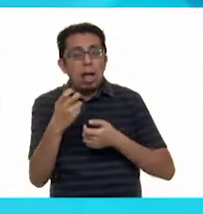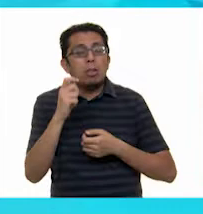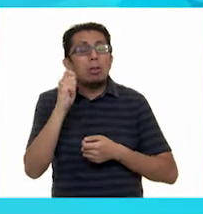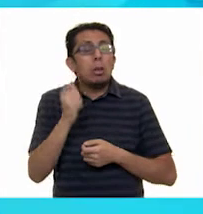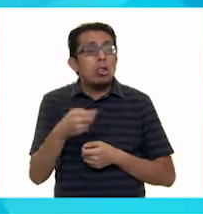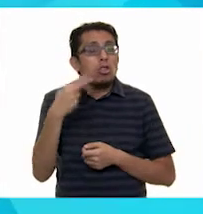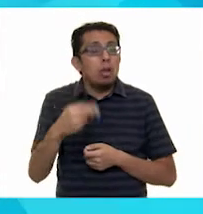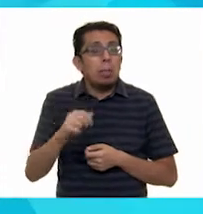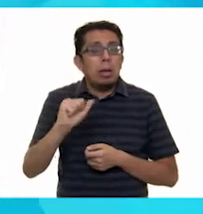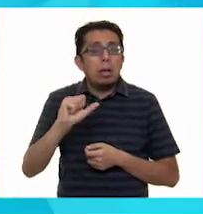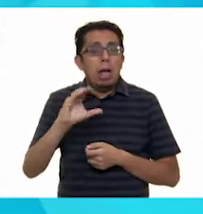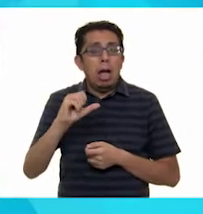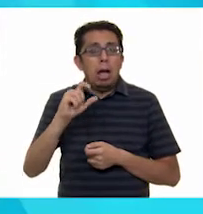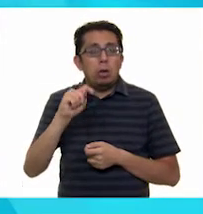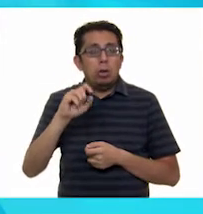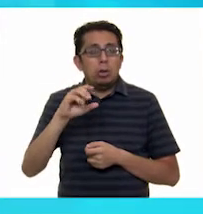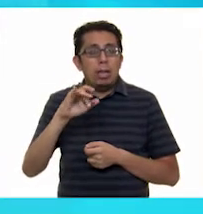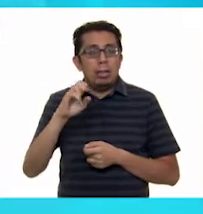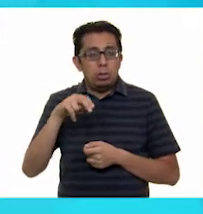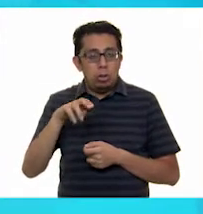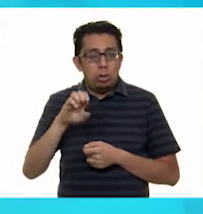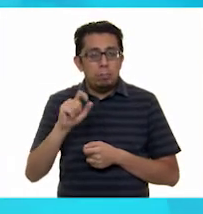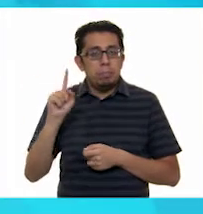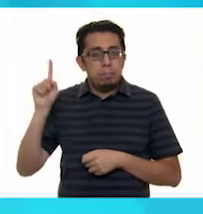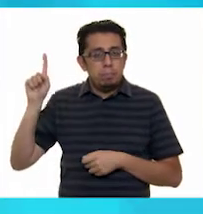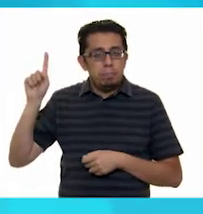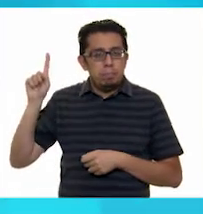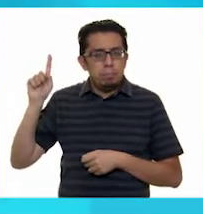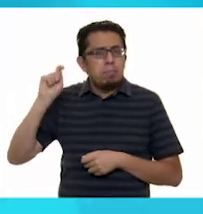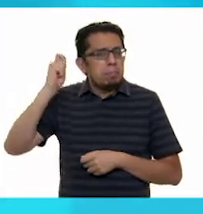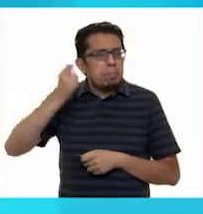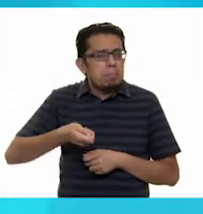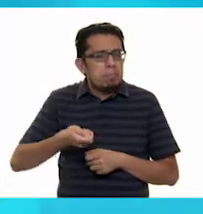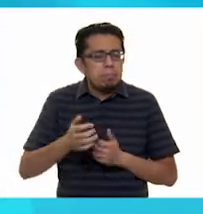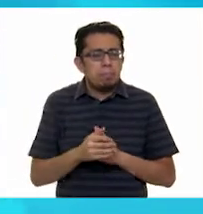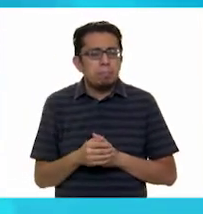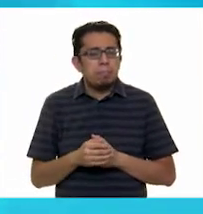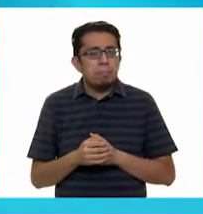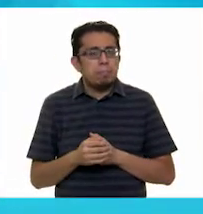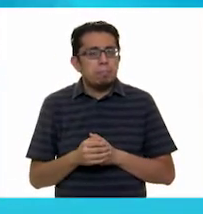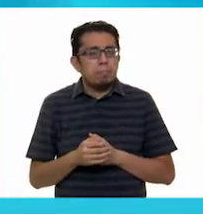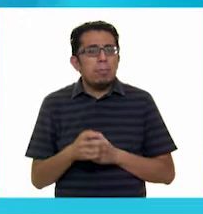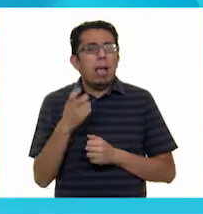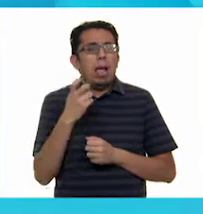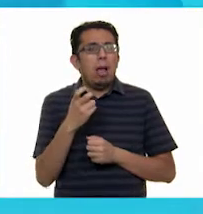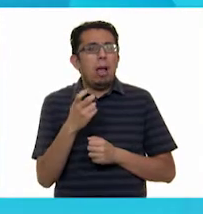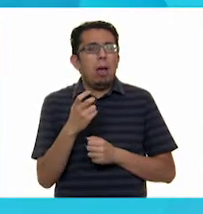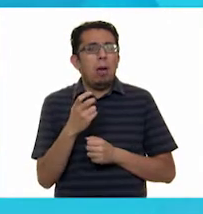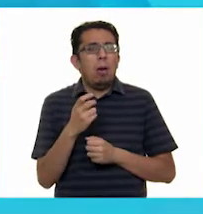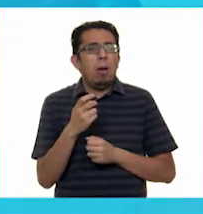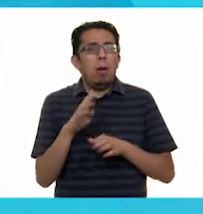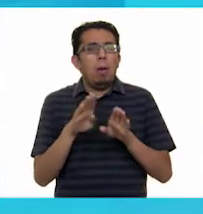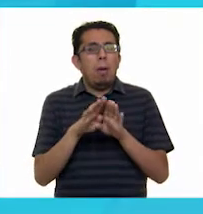acotaciones. ¿Qué querrá decir acotaciones? Pues yo creo que las acotaciones son las indicaciones para los actores.